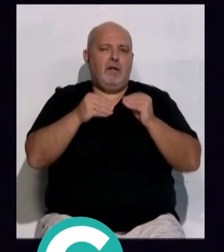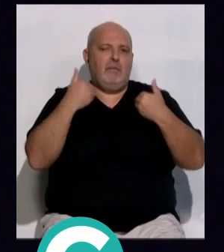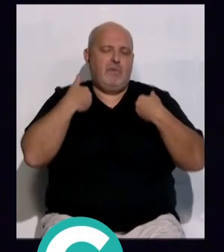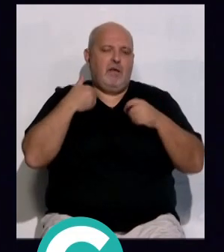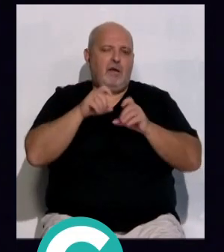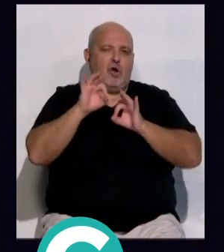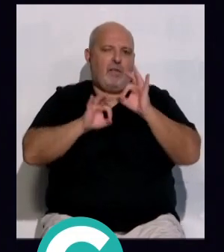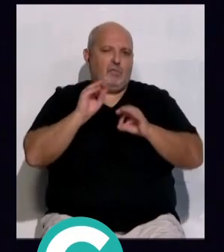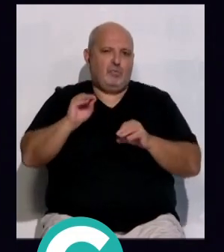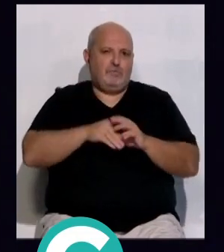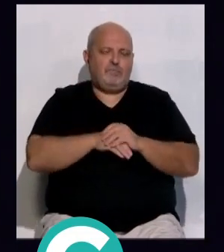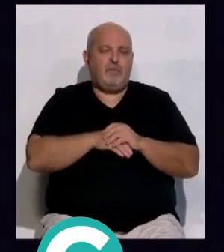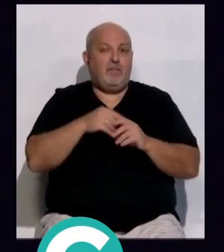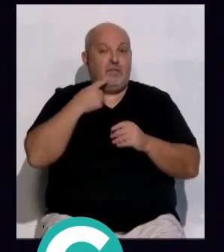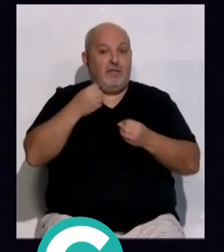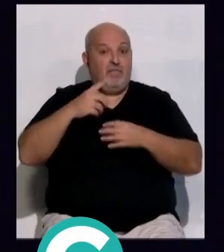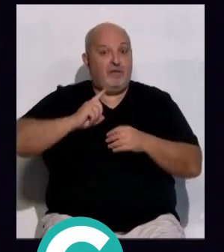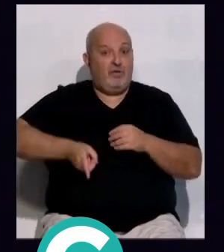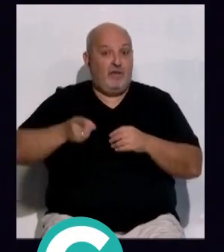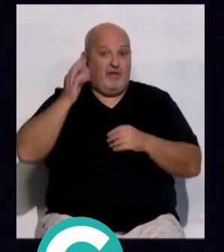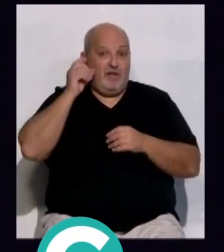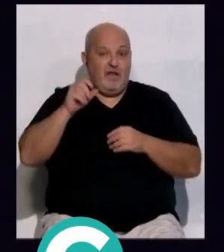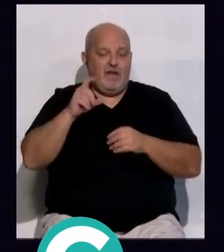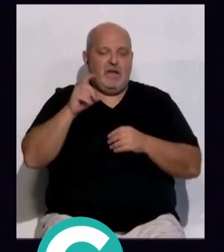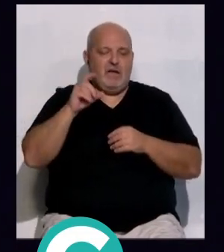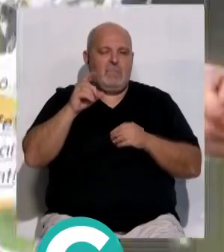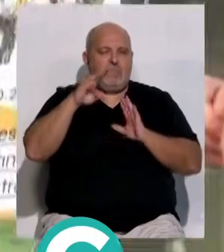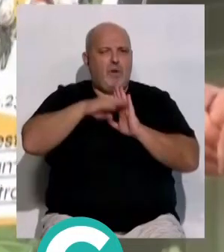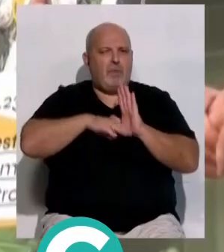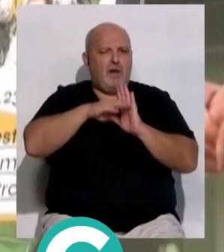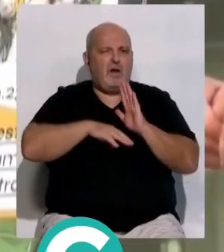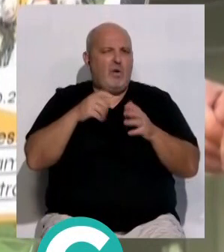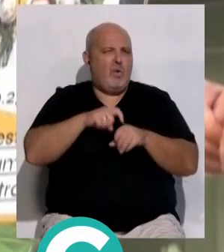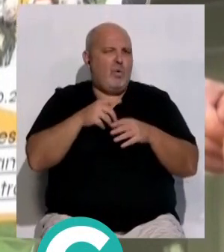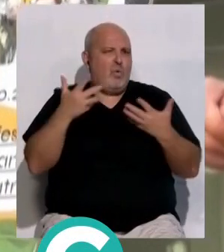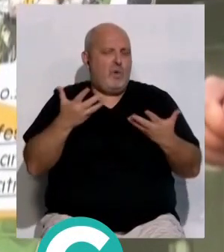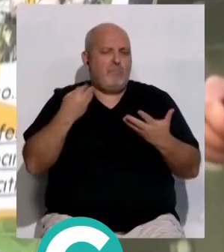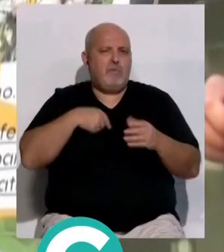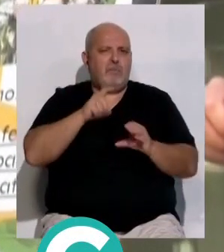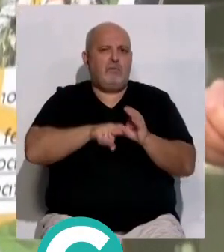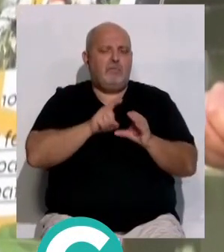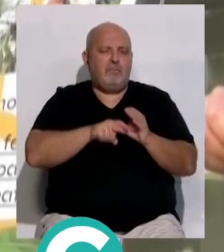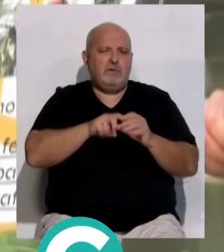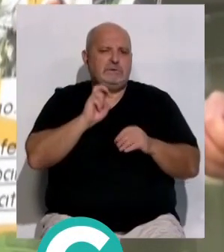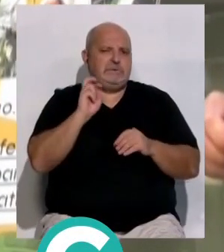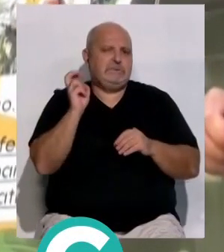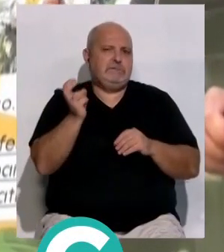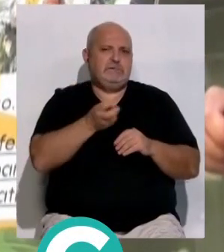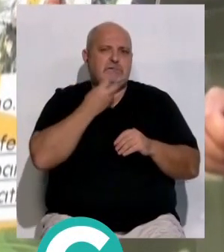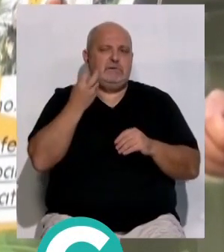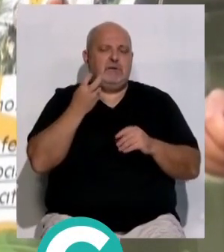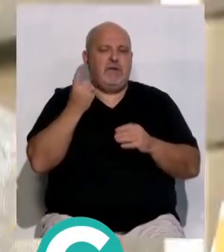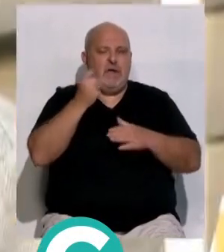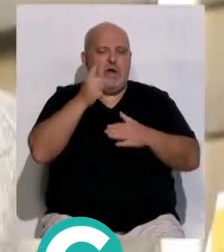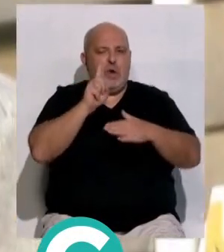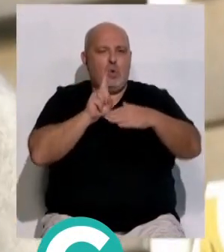la propia organización según su directora Isla Aguilar la programación se caracteriza por ser participativa y por la apuesta por